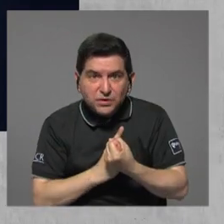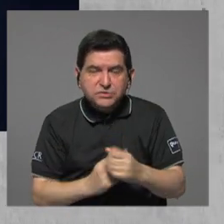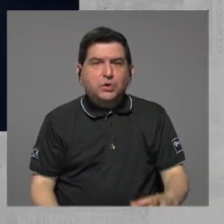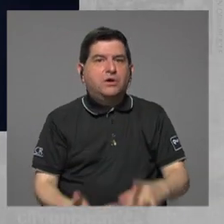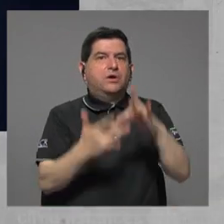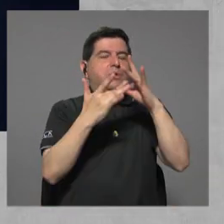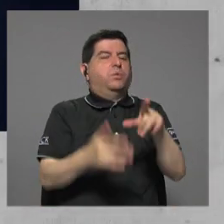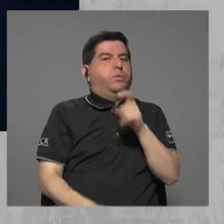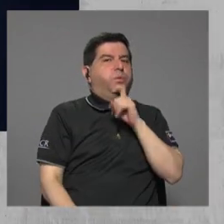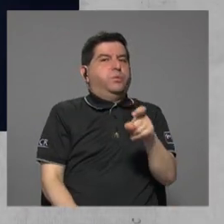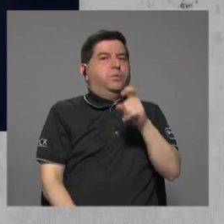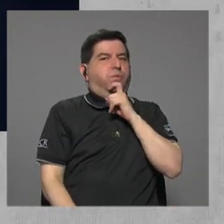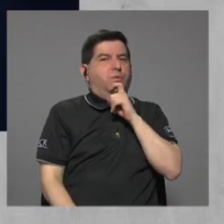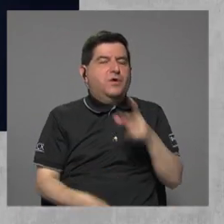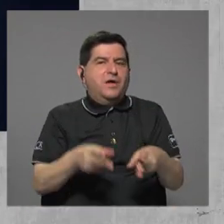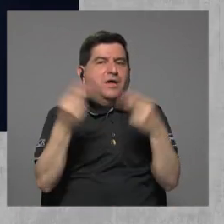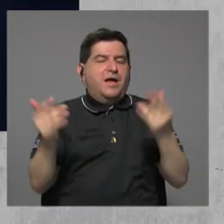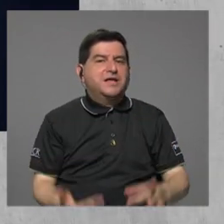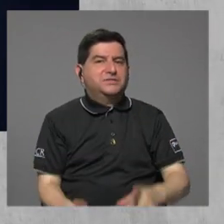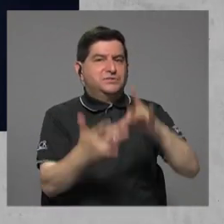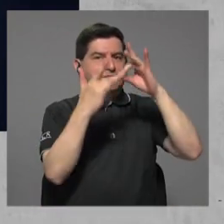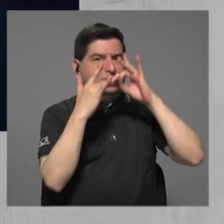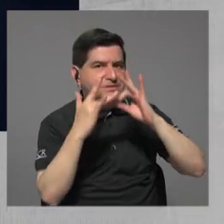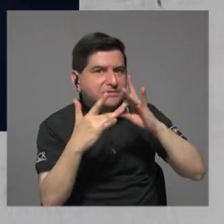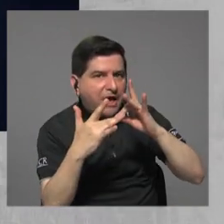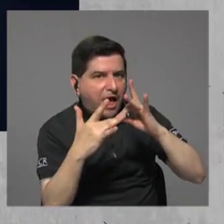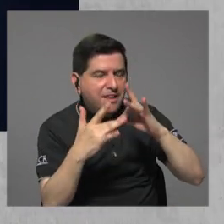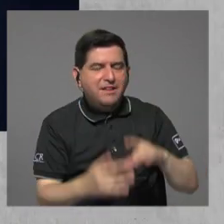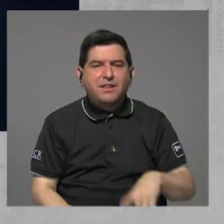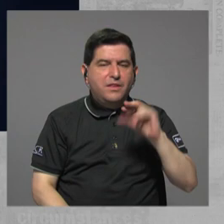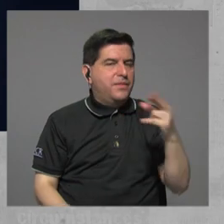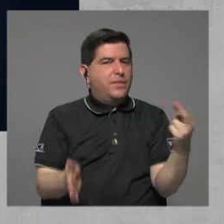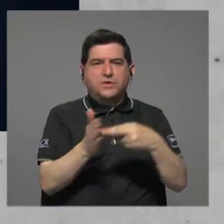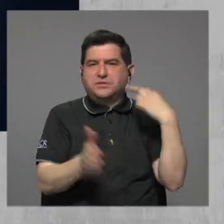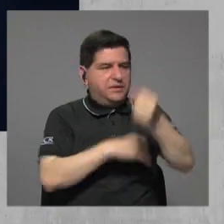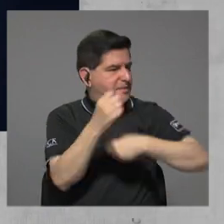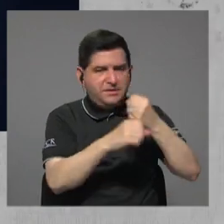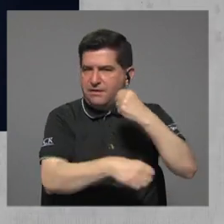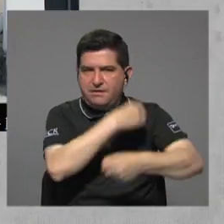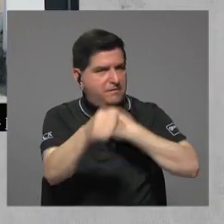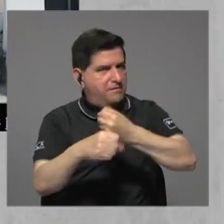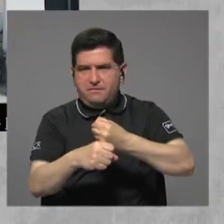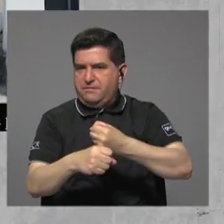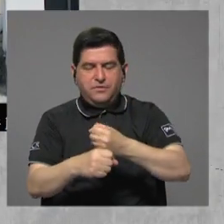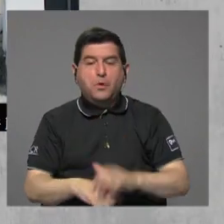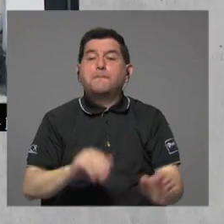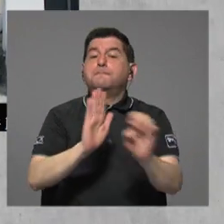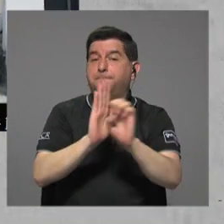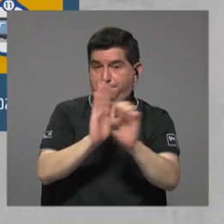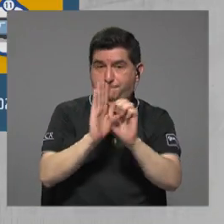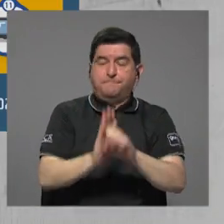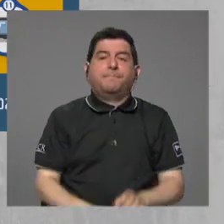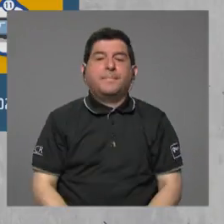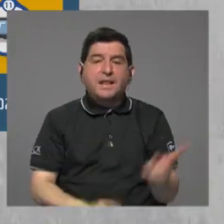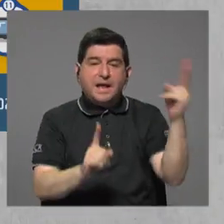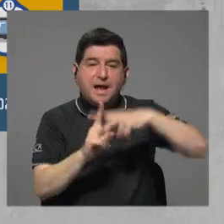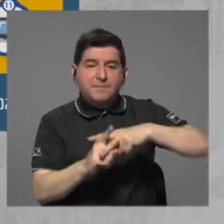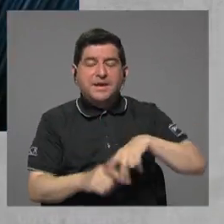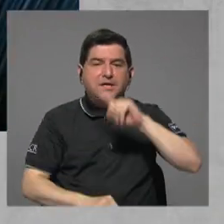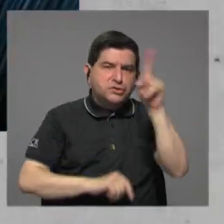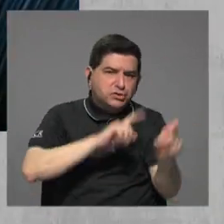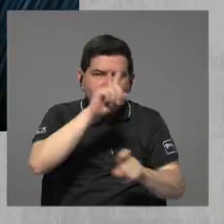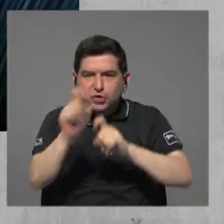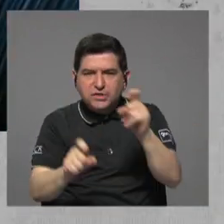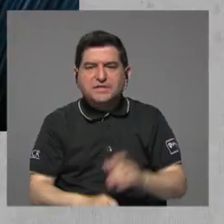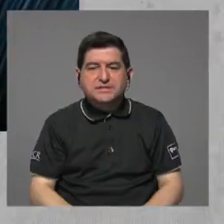especialmente difíciles para los gastos extraordinarios, que no se repiten cada año. Por ejemplo, la aplicación del censo